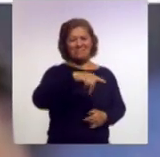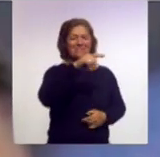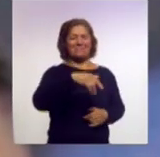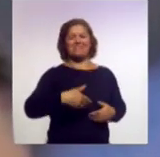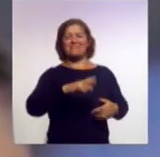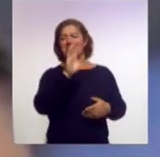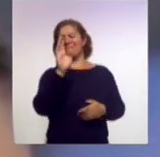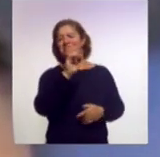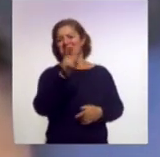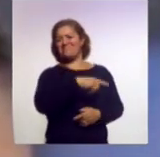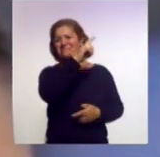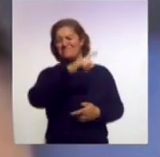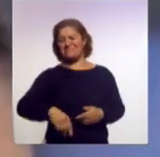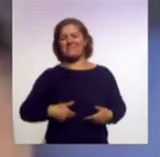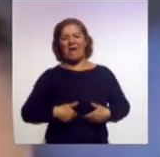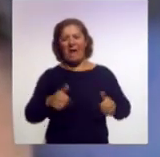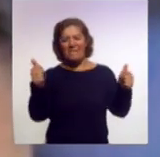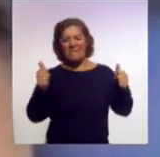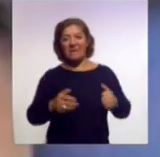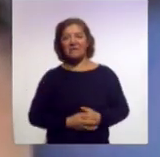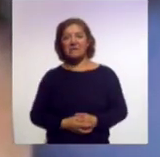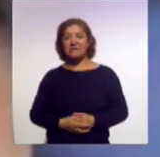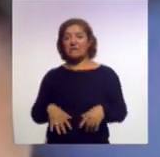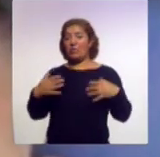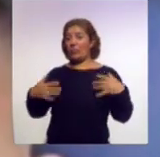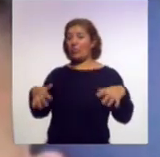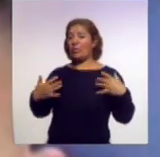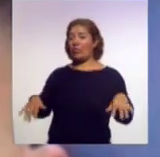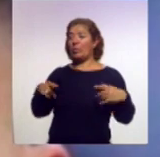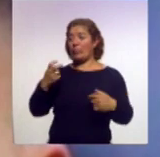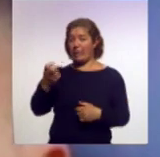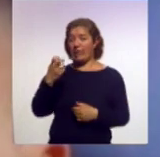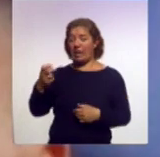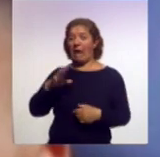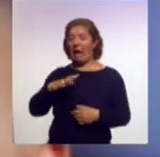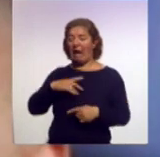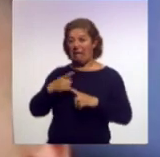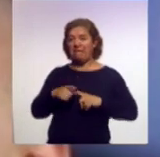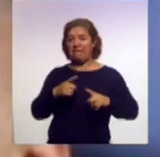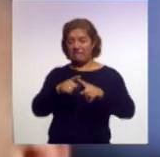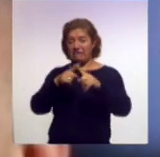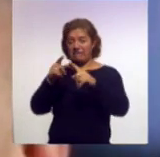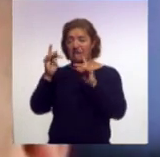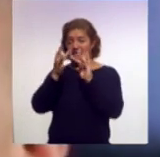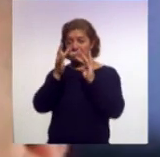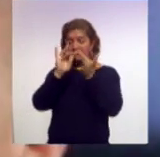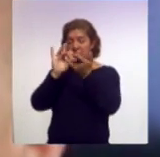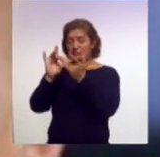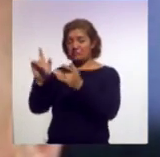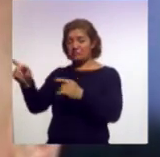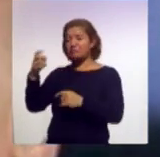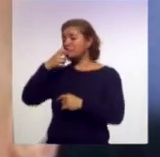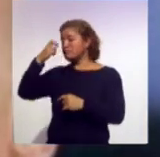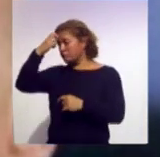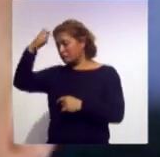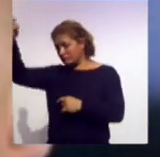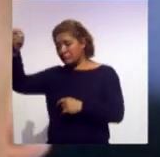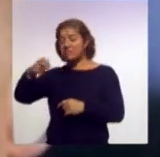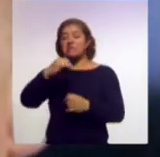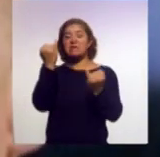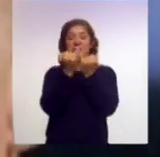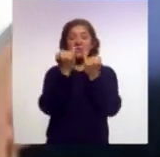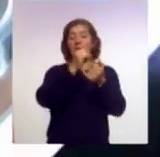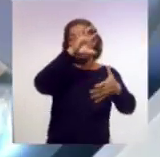hambre. Tronco Dicha publicación generó diversas reacciones en redes sociales por los aficionados tanto de chivas así como de las